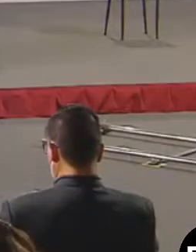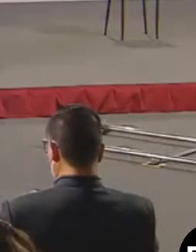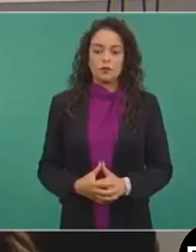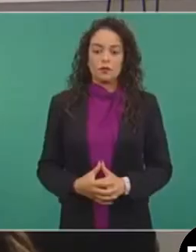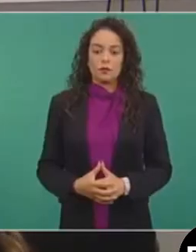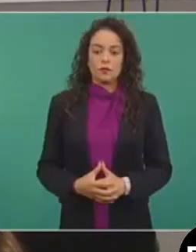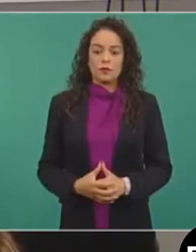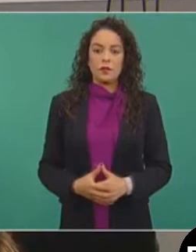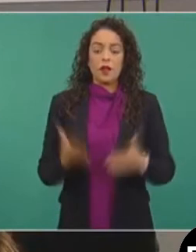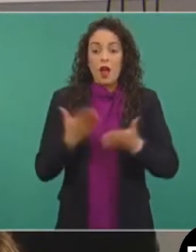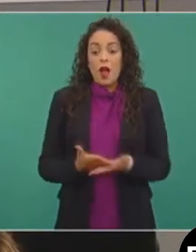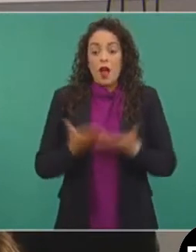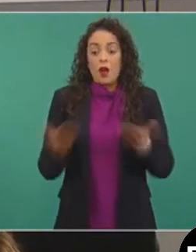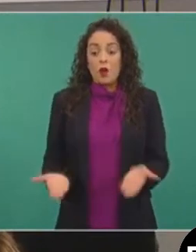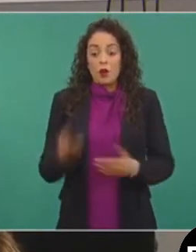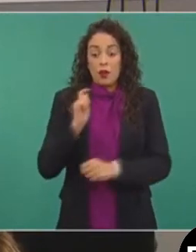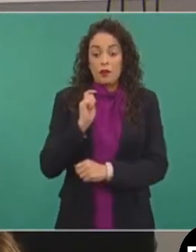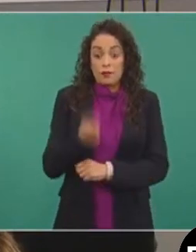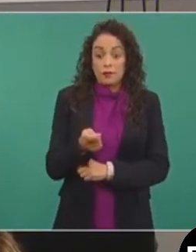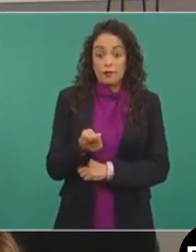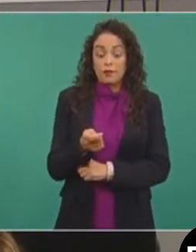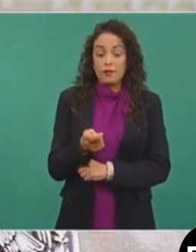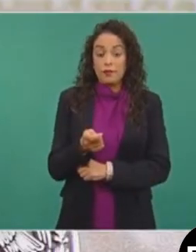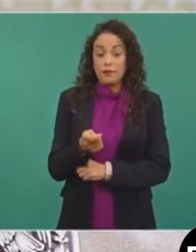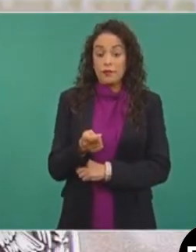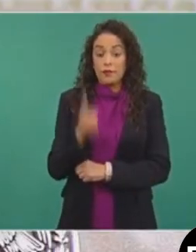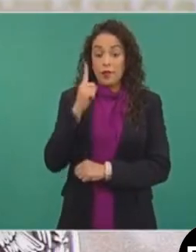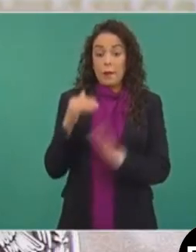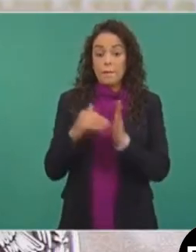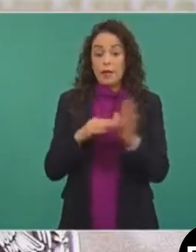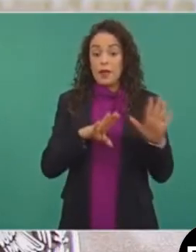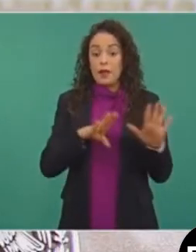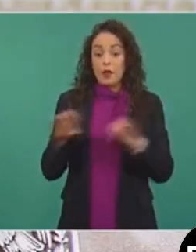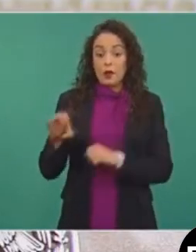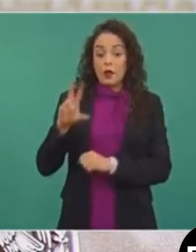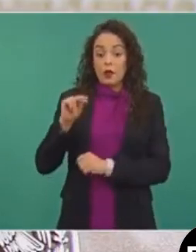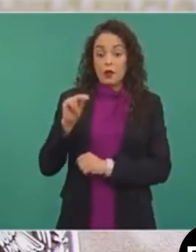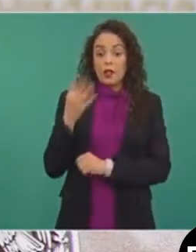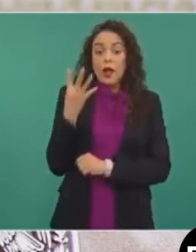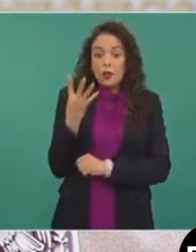actualmente al poder de compra que se tenía en 1984.